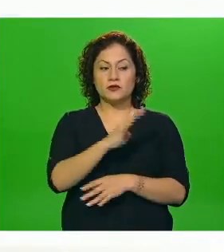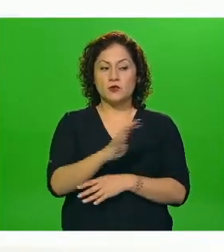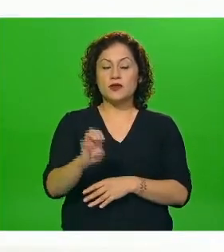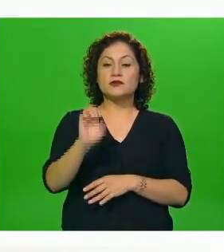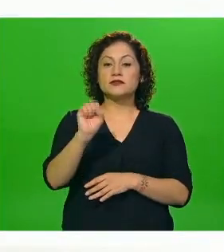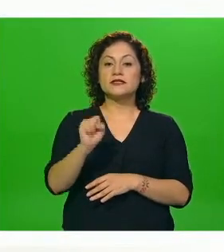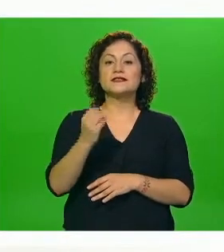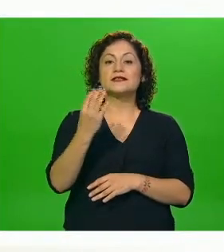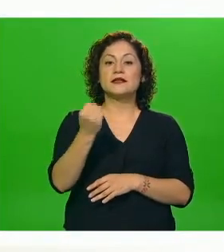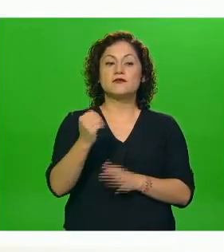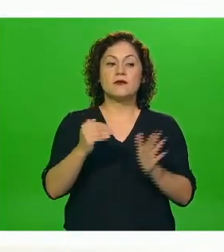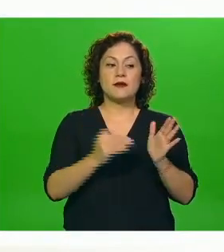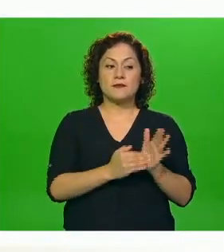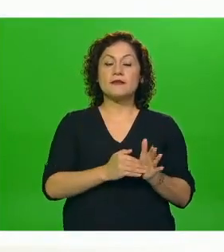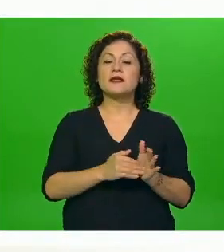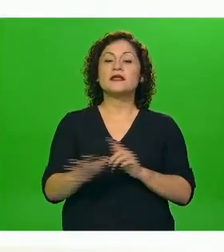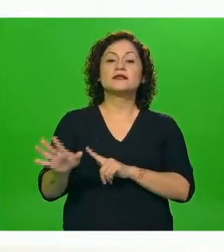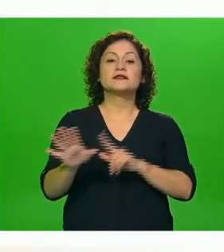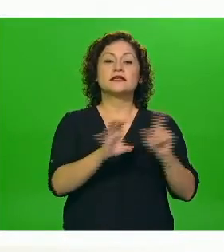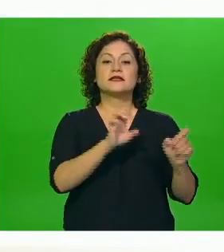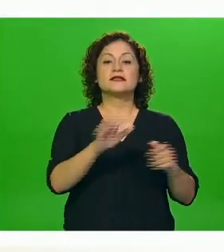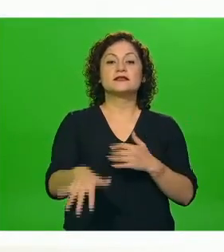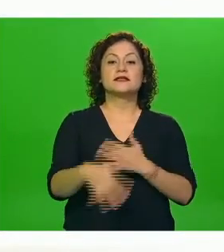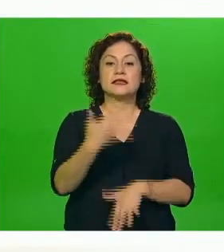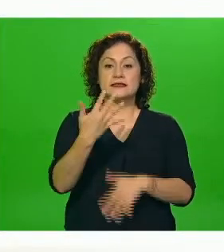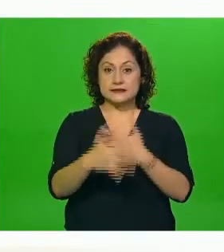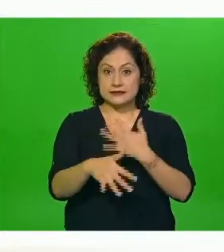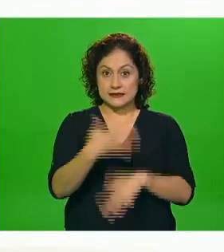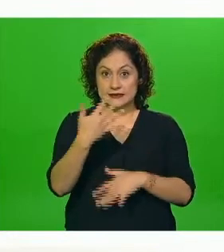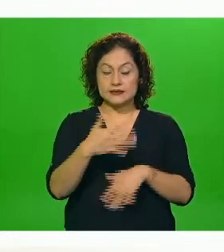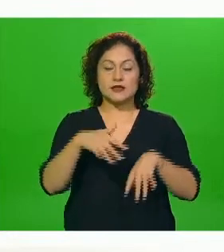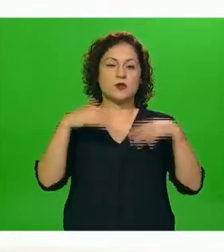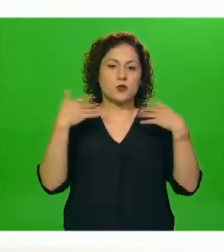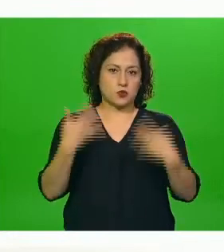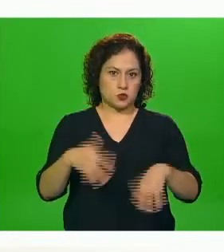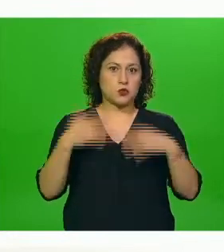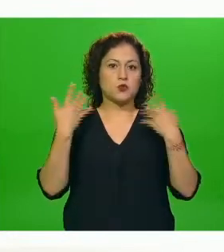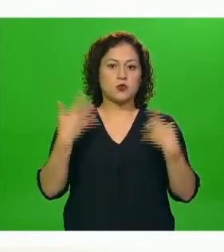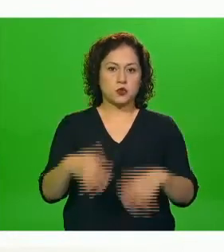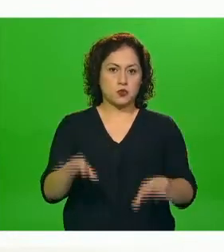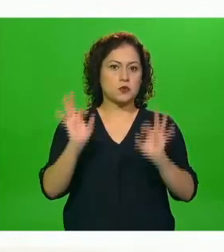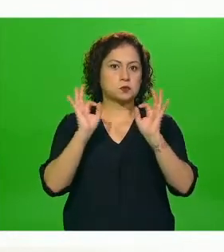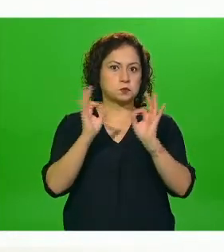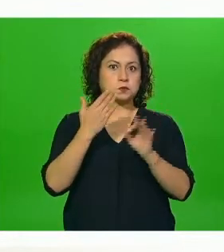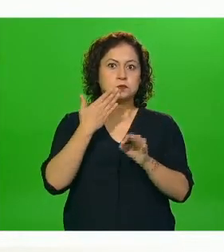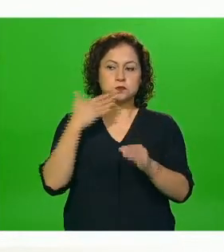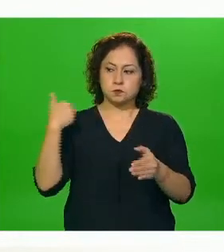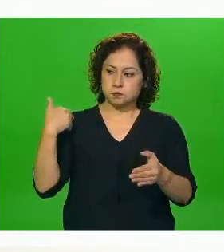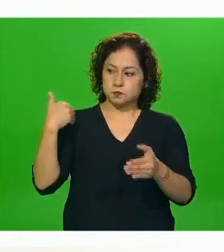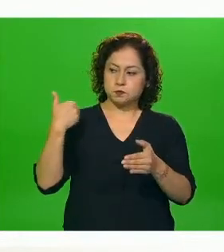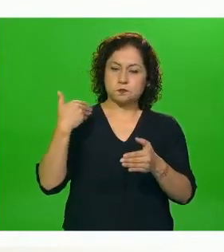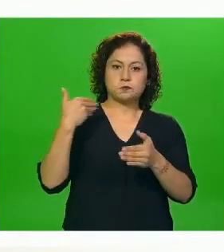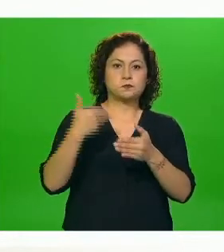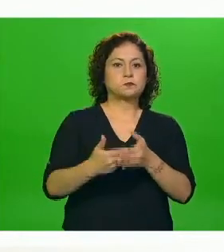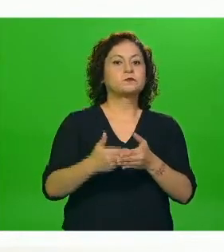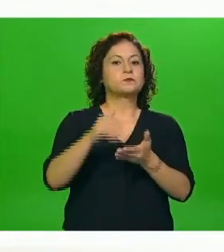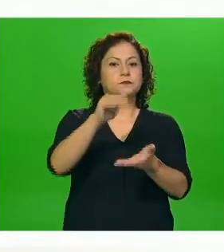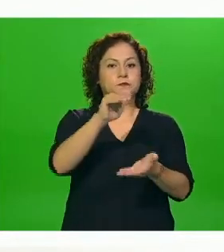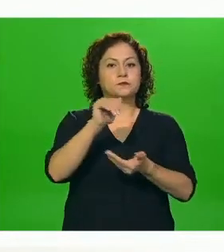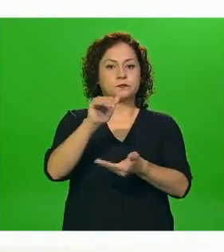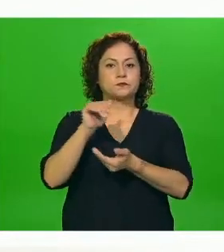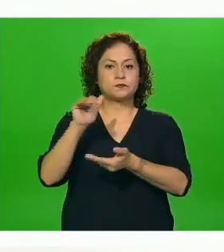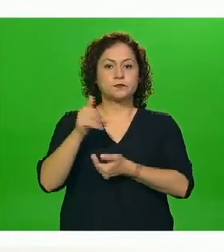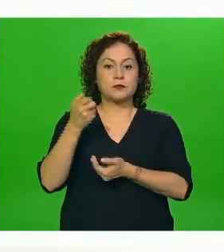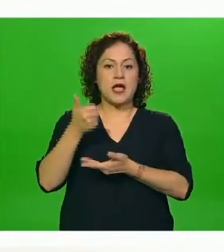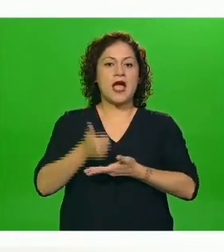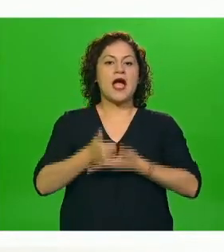469 mil 715 un número importante que justo ha permitido poder hacer y